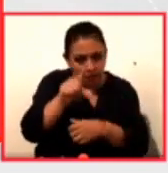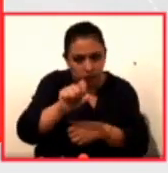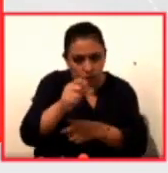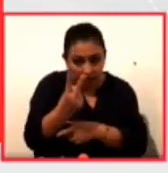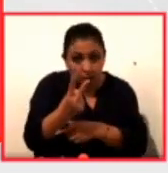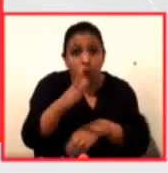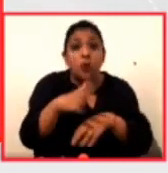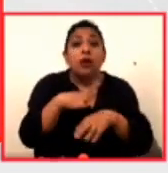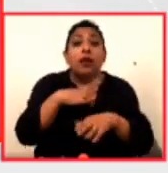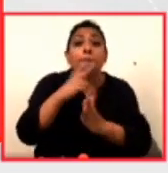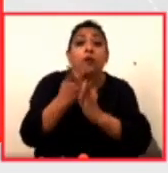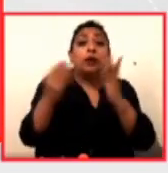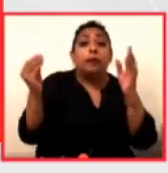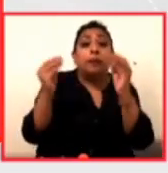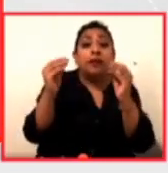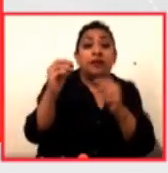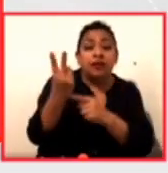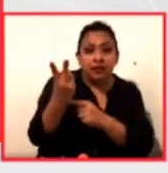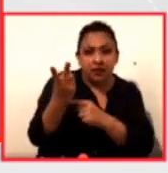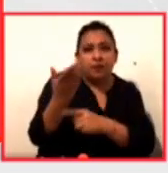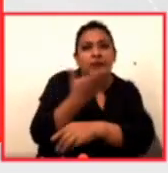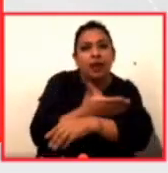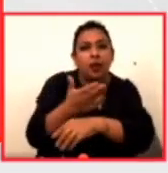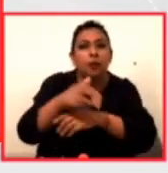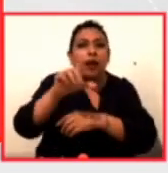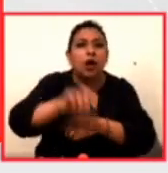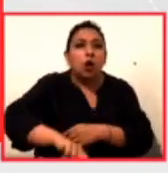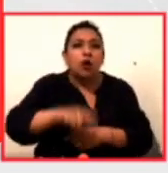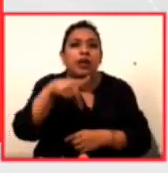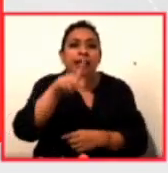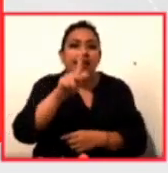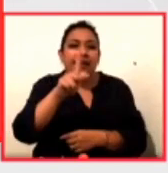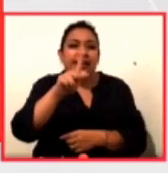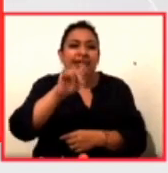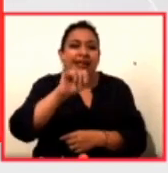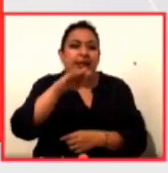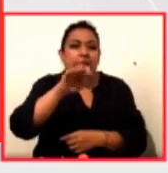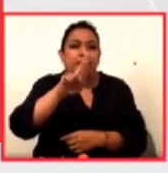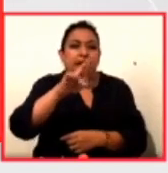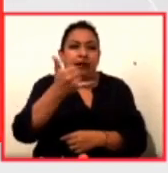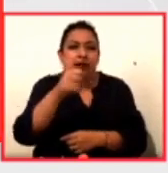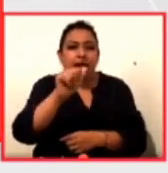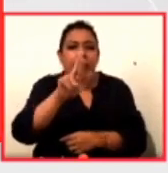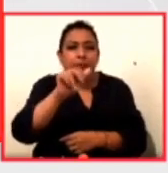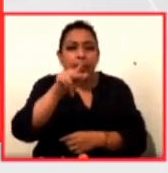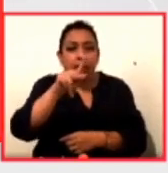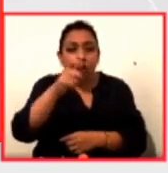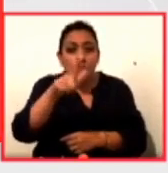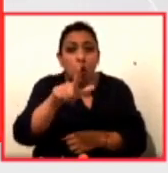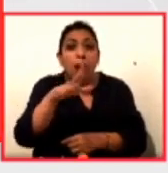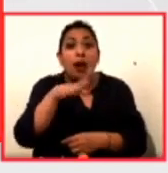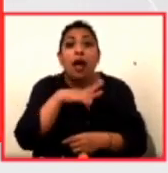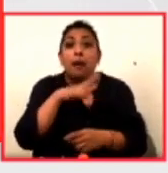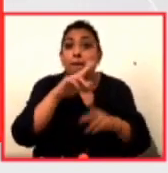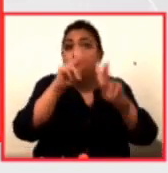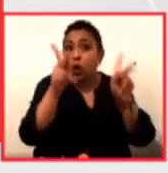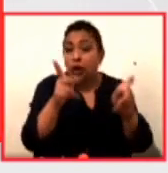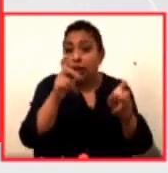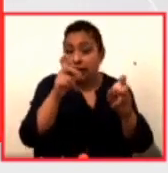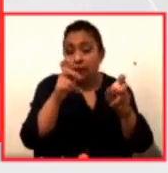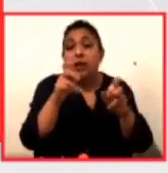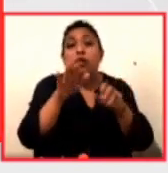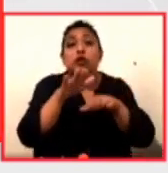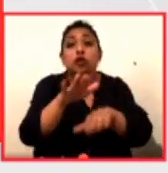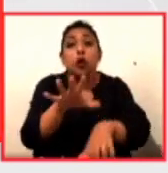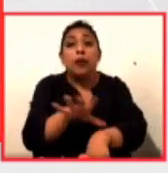Debate 22. Acompáñenos porque esta noche Kimberly Armengol nos tiene preparado un programa que va a hablar sobre la energía